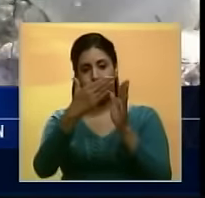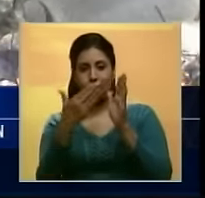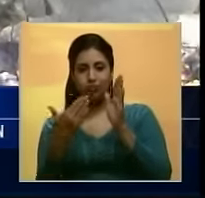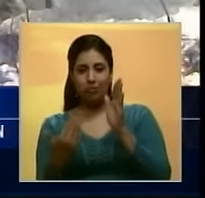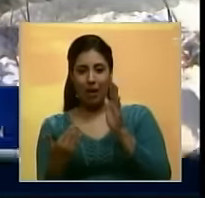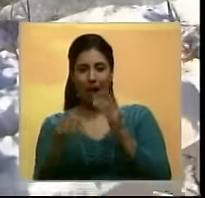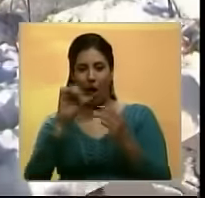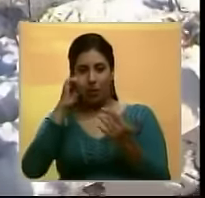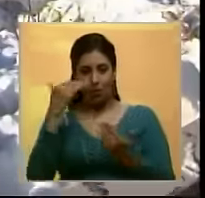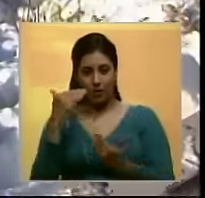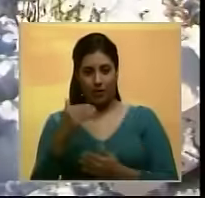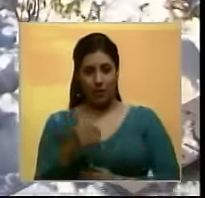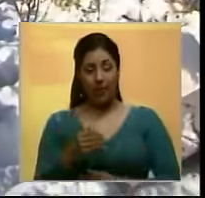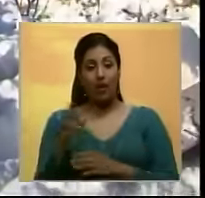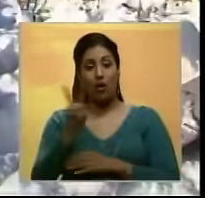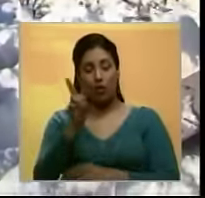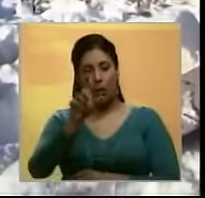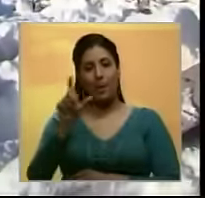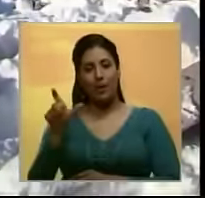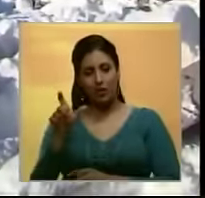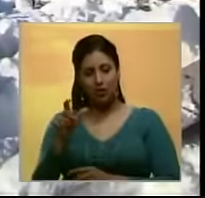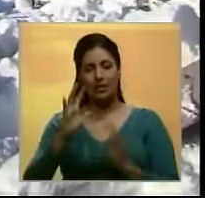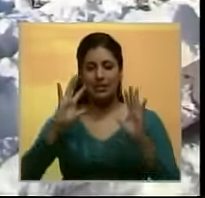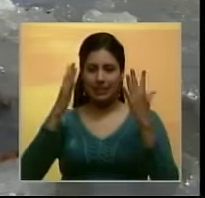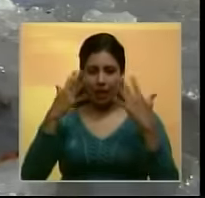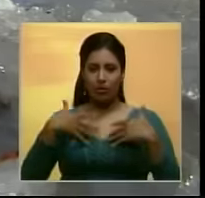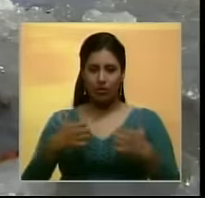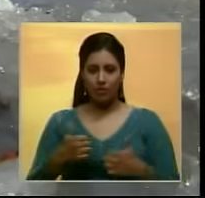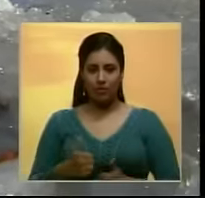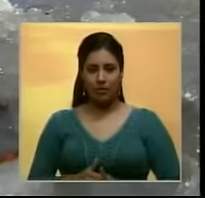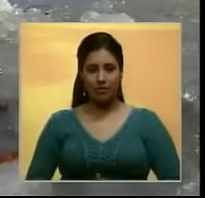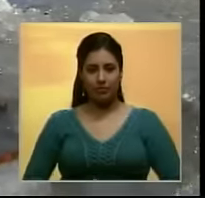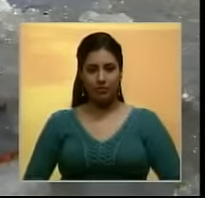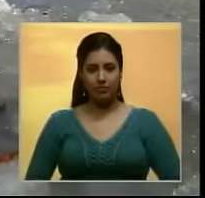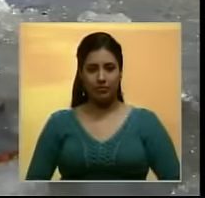que el carro se llenara de agua. Ambos están sanos y salvos.